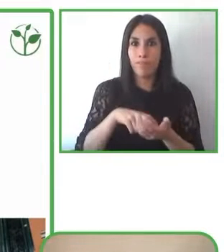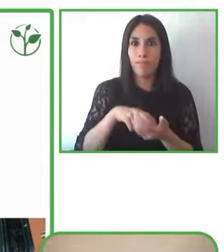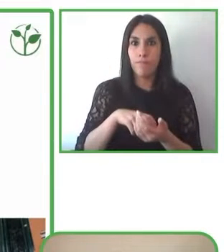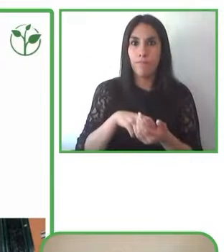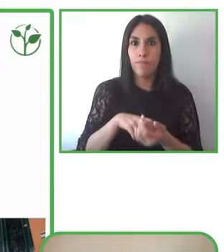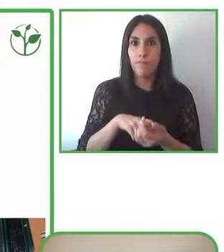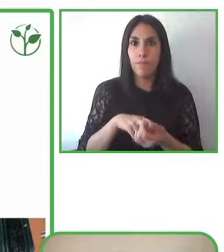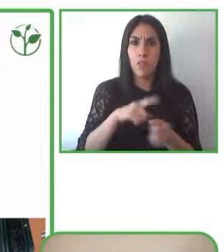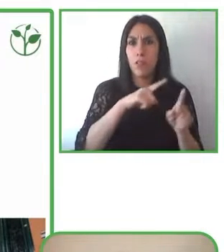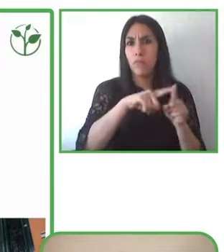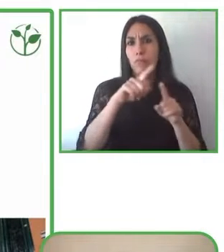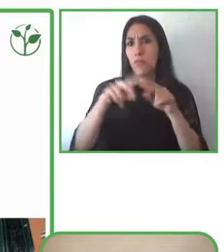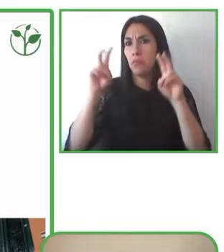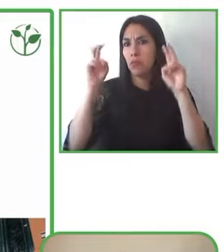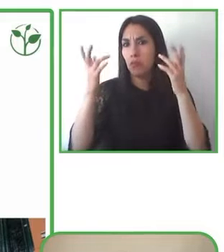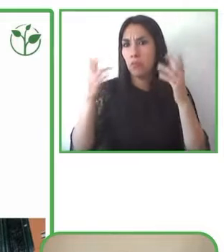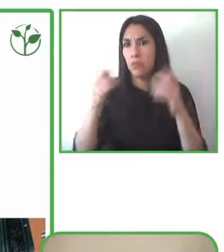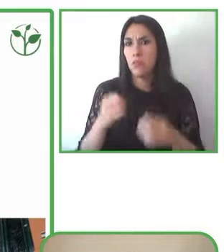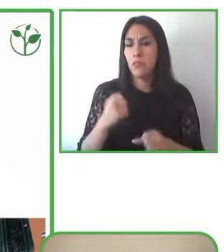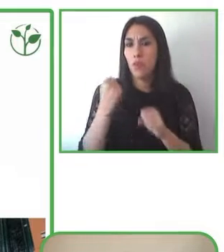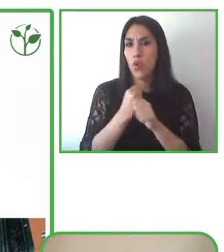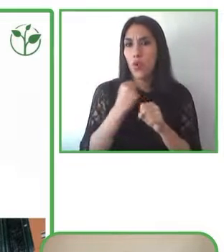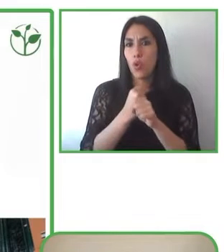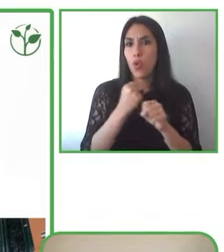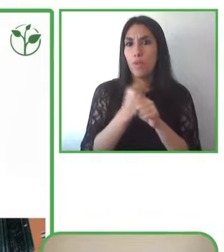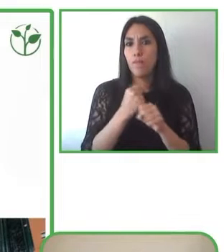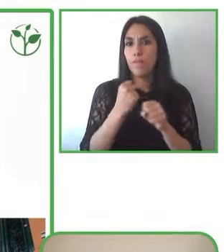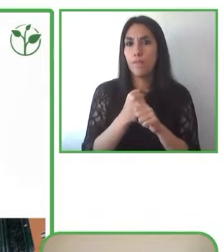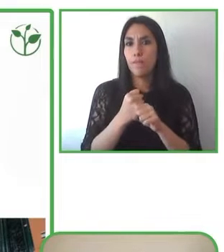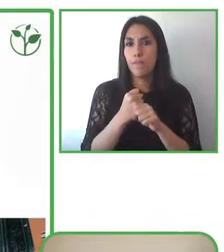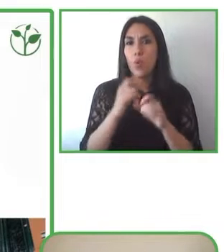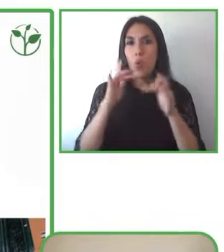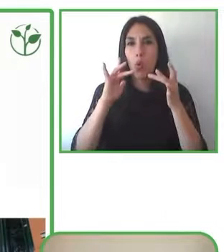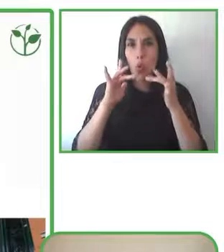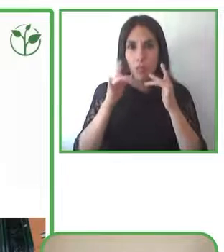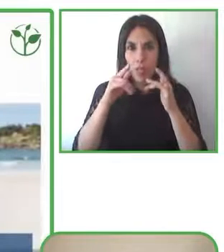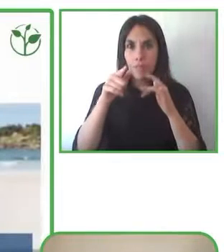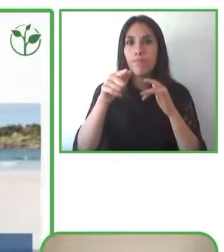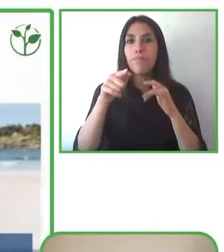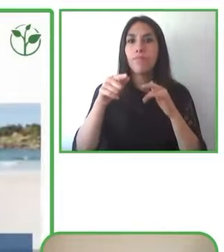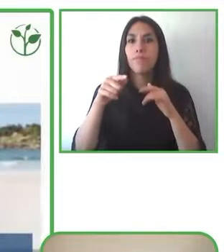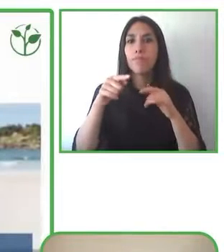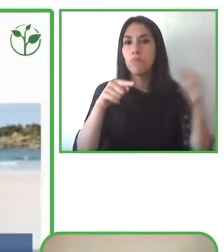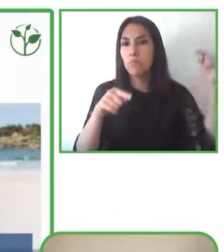turismo accesible donde se profundiza en la materia mucho